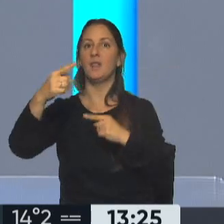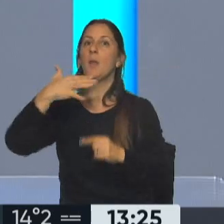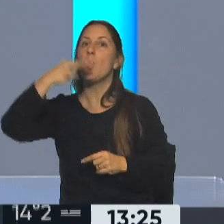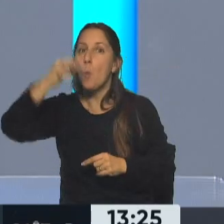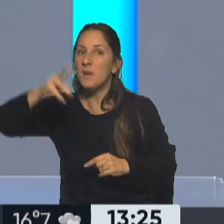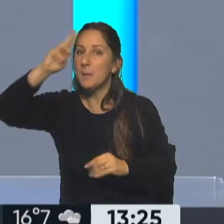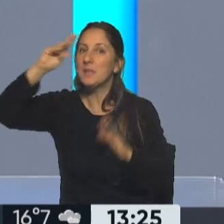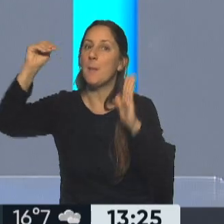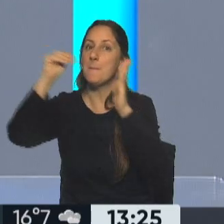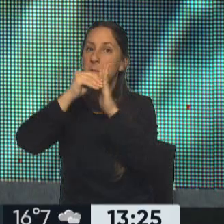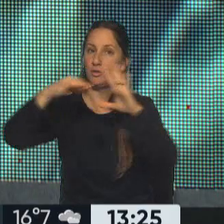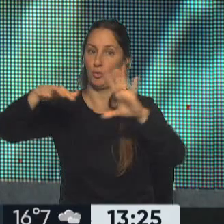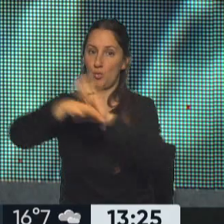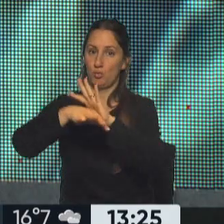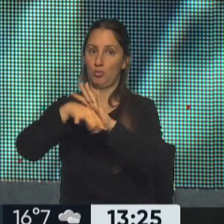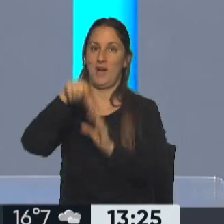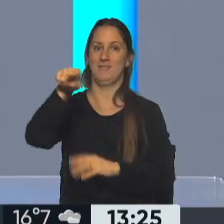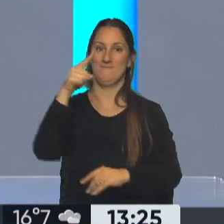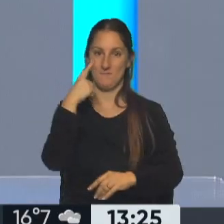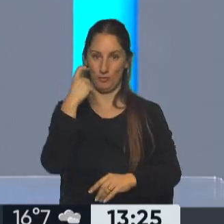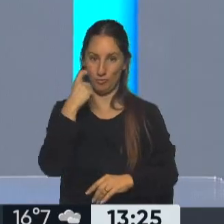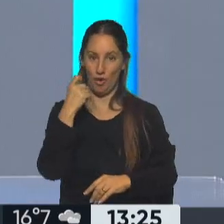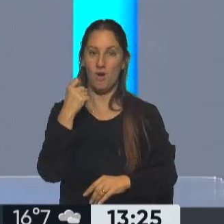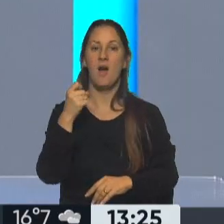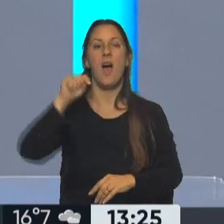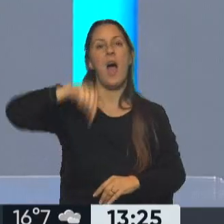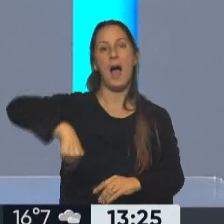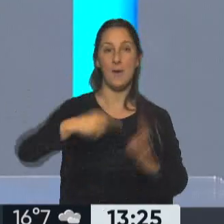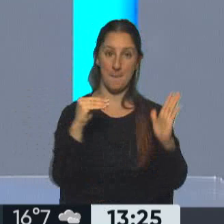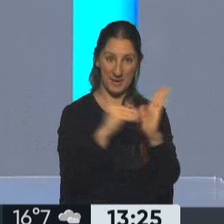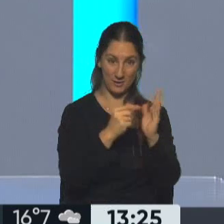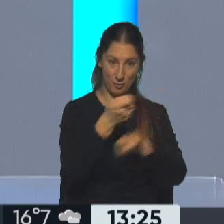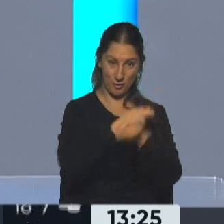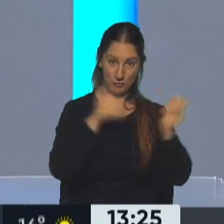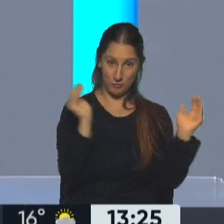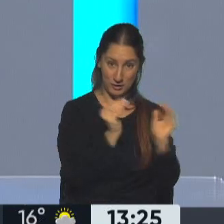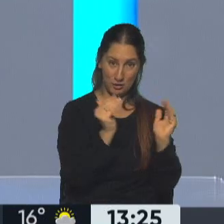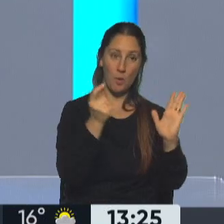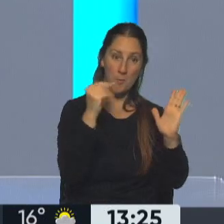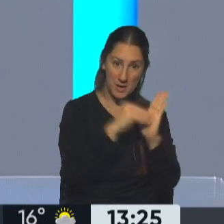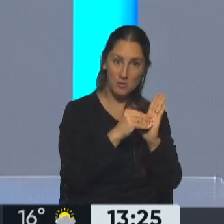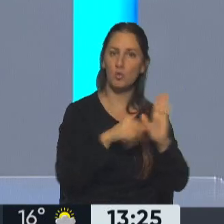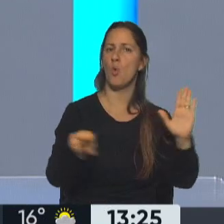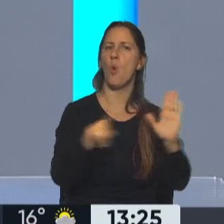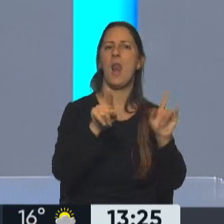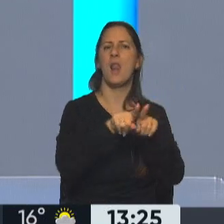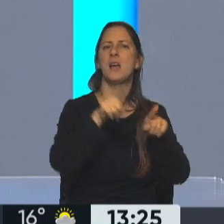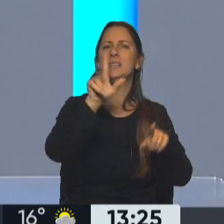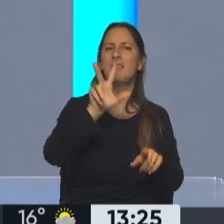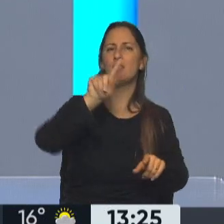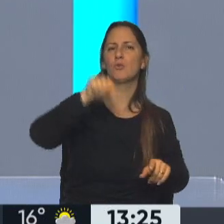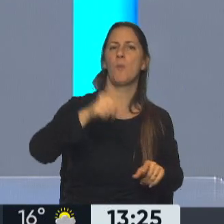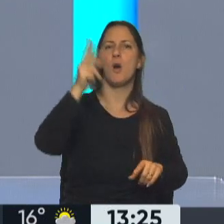Justos y allá donde no estaban controlados. En este caso, no solo el precio va a ser igual, sino además va a tener la misma pauta, el 3,8%